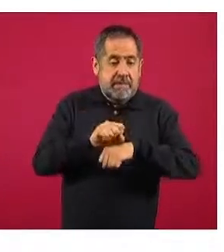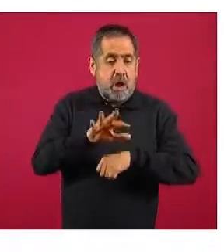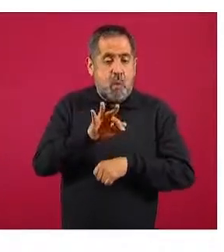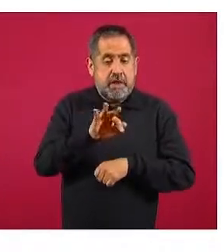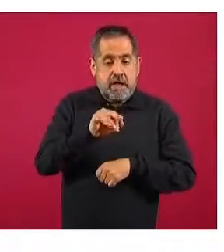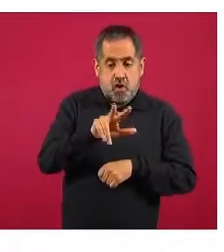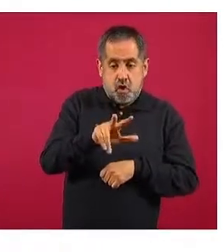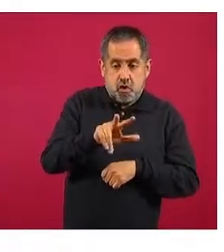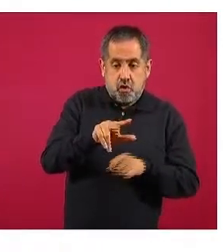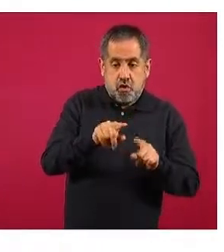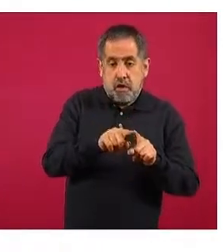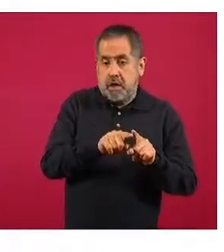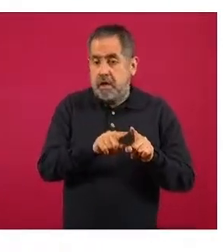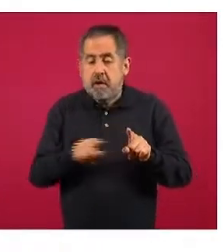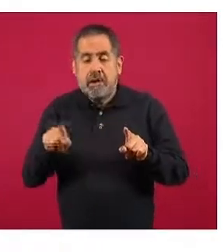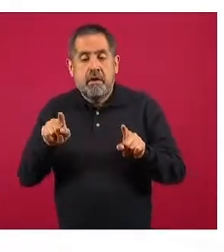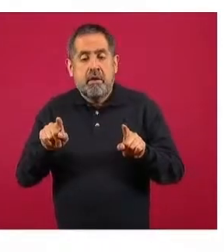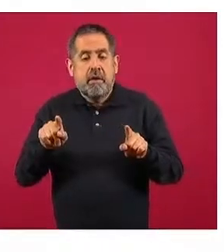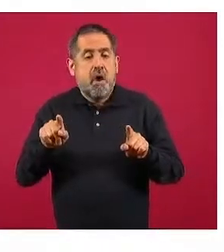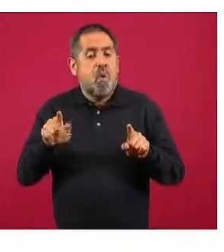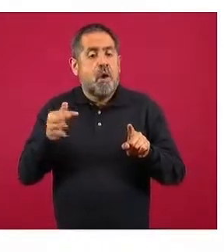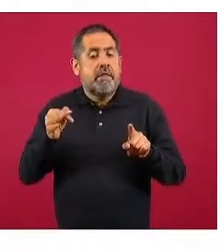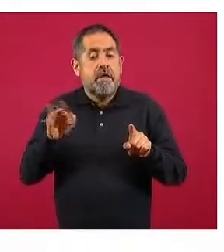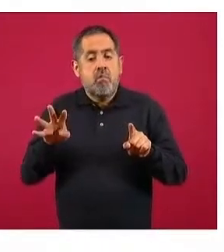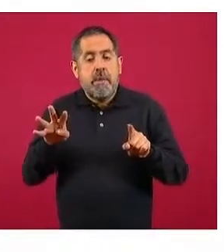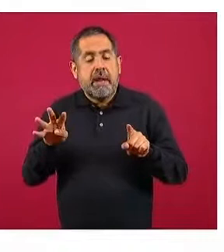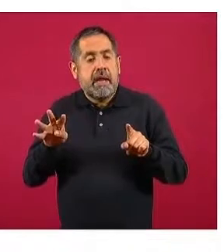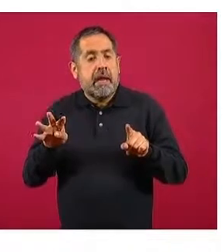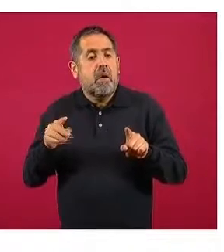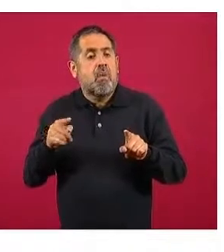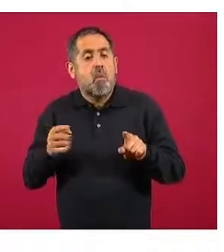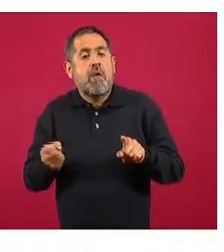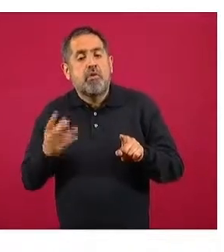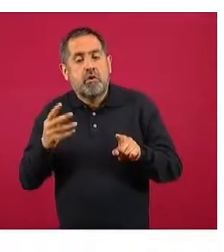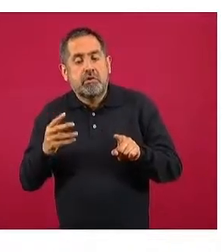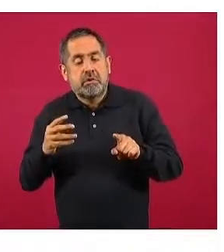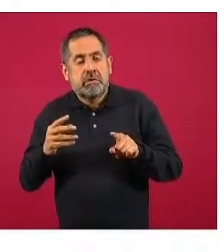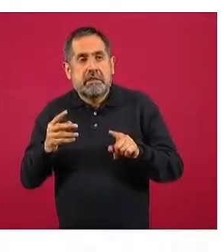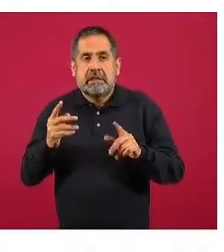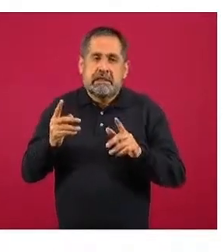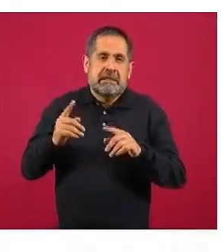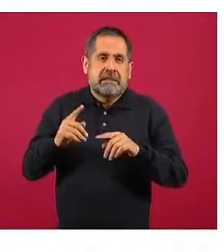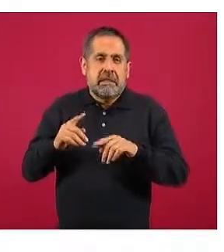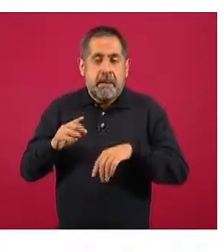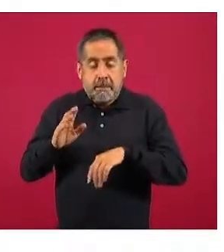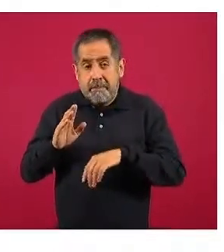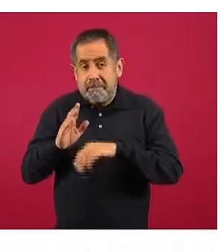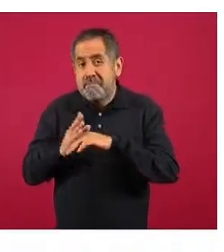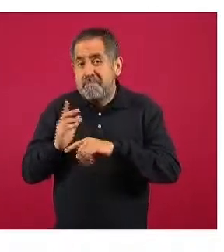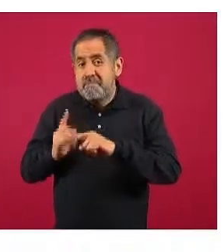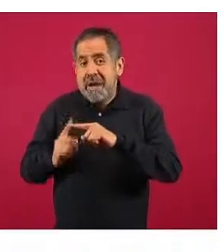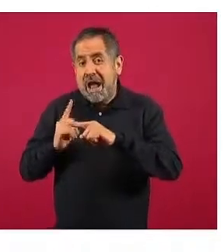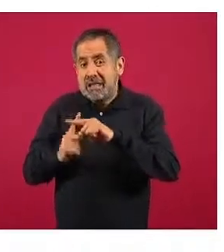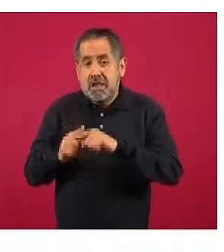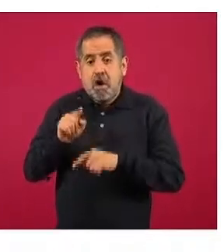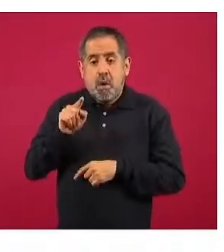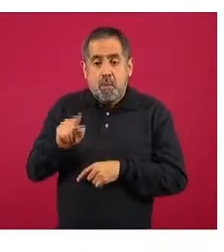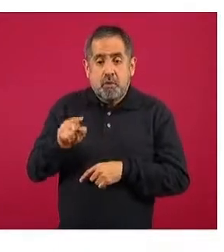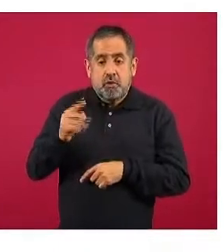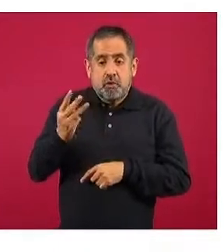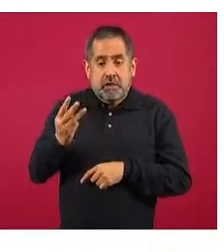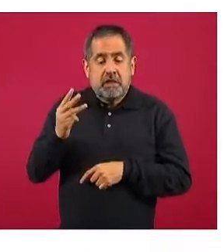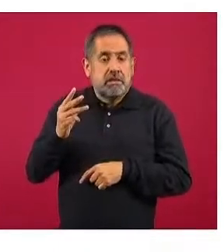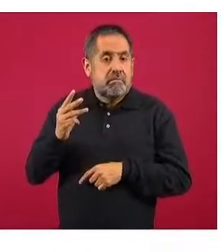y el que estamos viendo en la semana 49. Y este fue de una diferencia de más .3 puntos